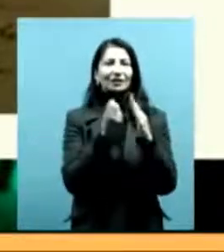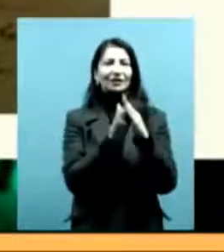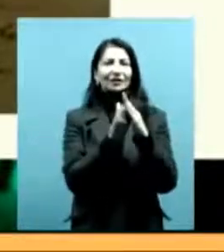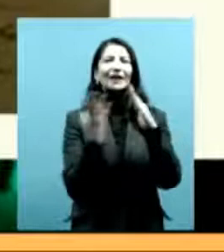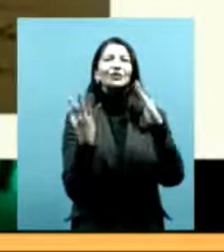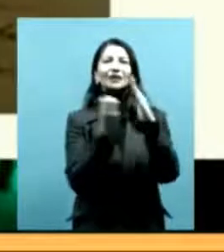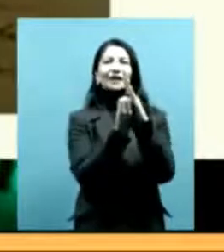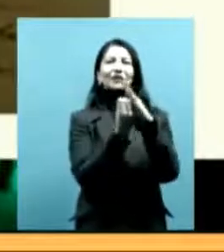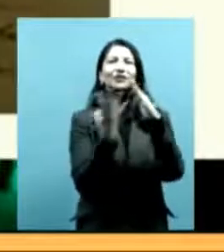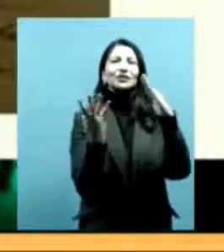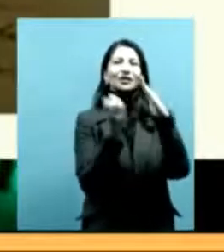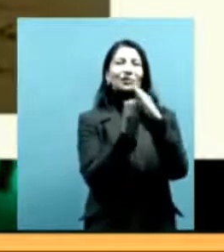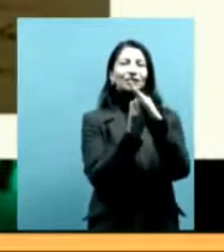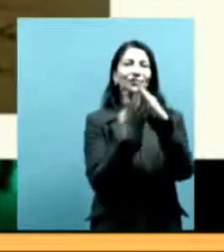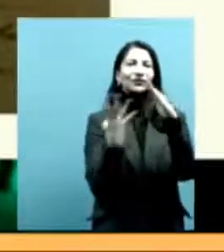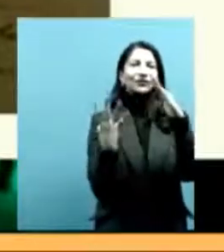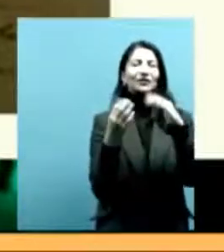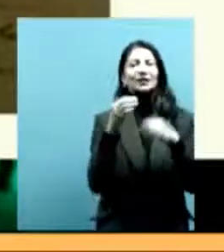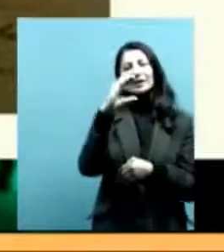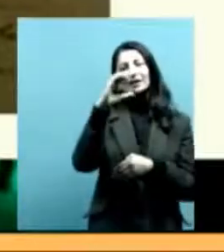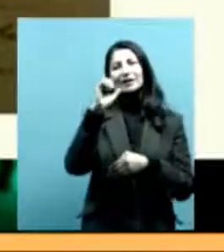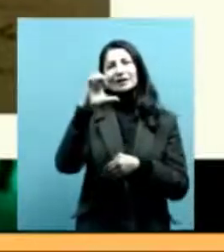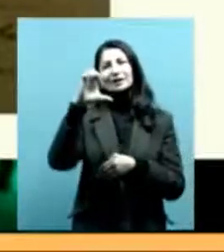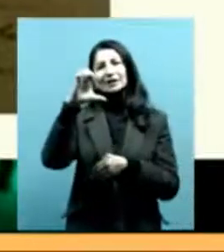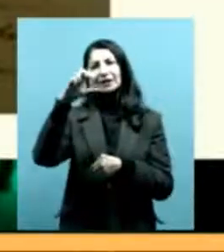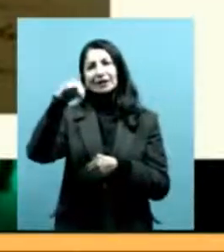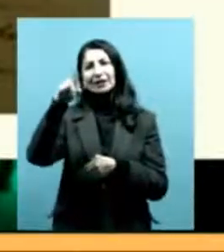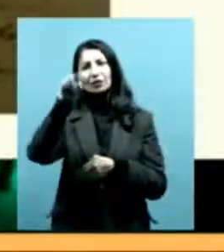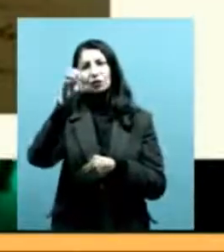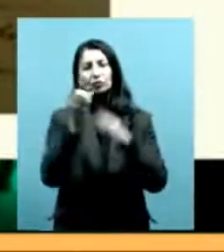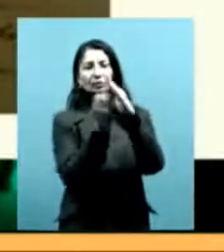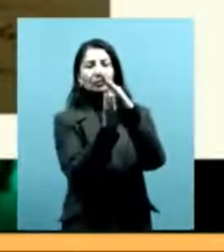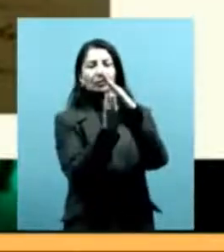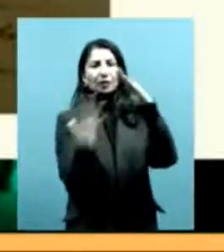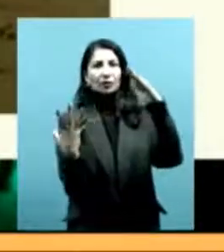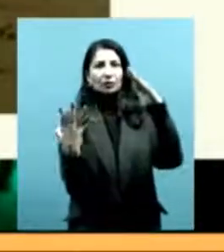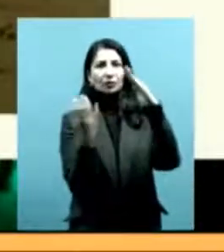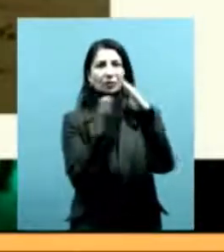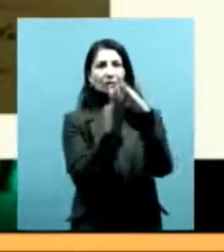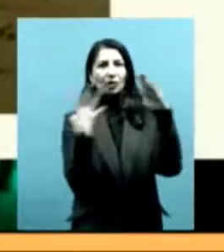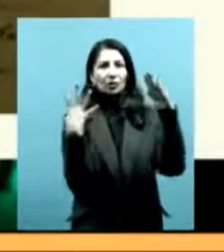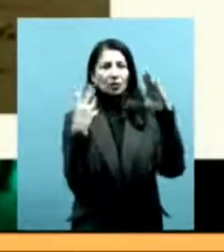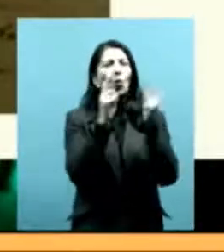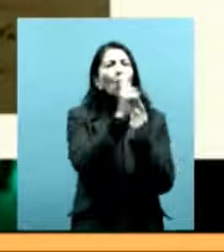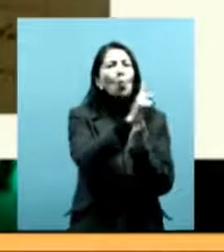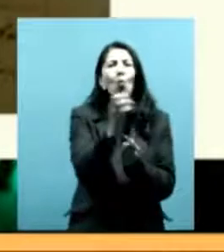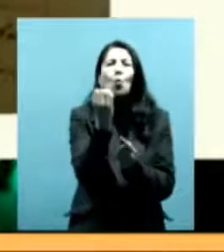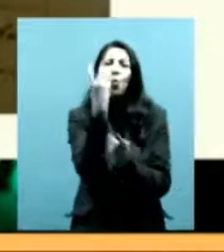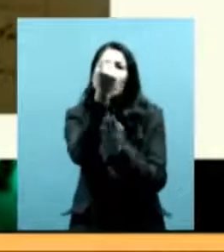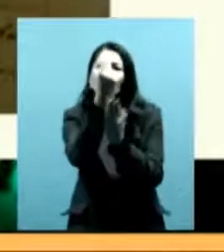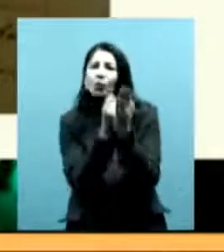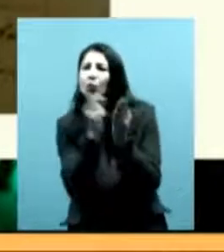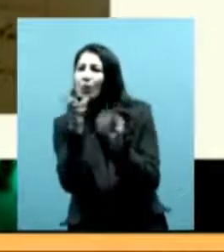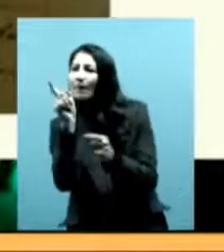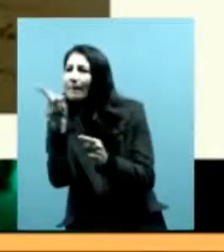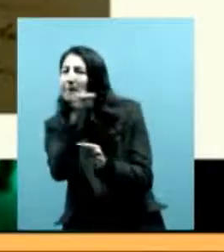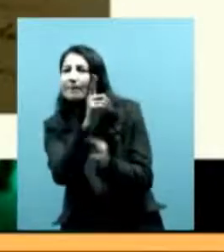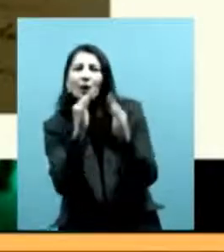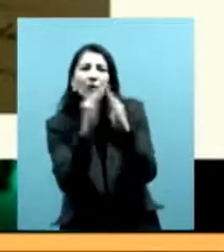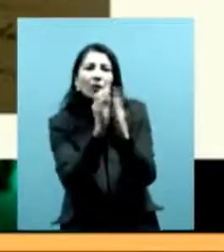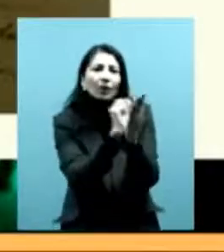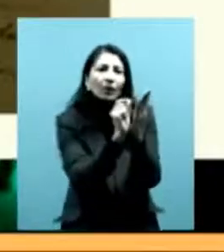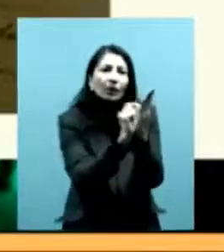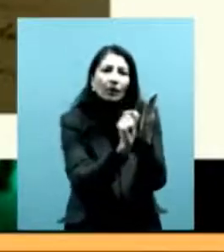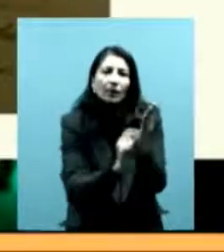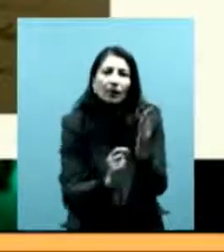que las personas que va censando con sus familiares, mencionan en el margen que vive en Toledo. Y cuando le piden la